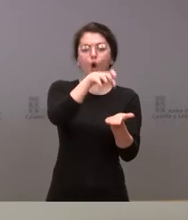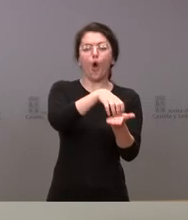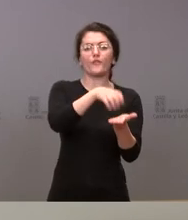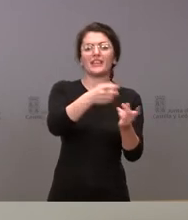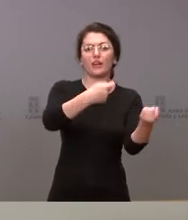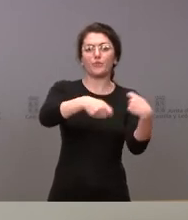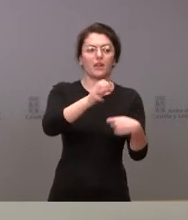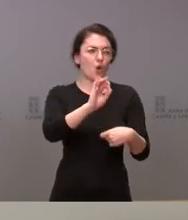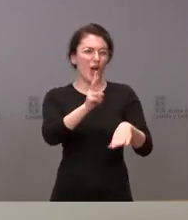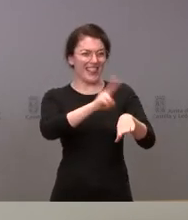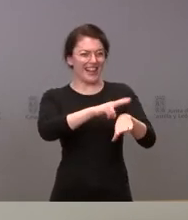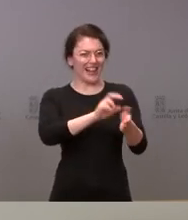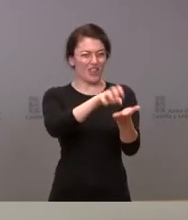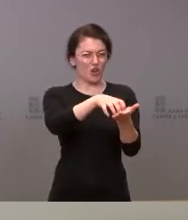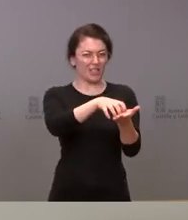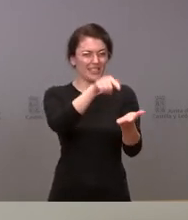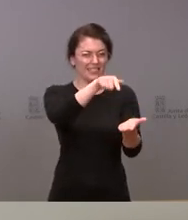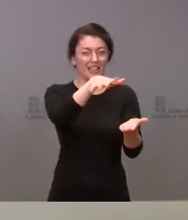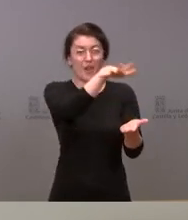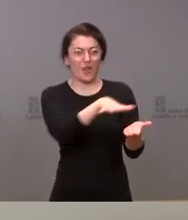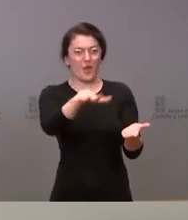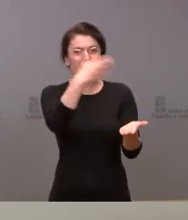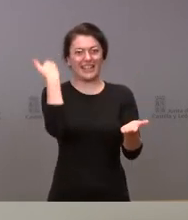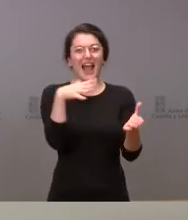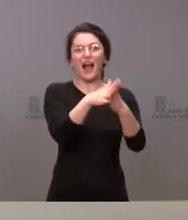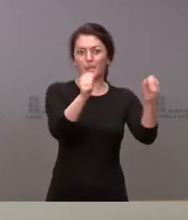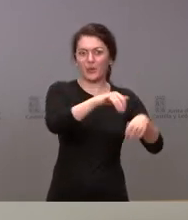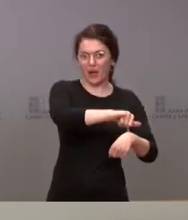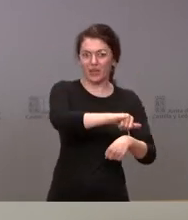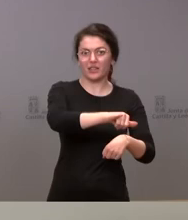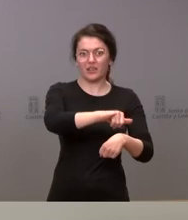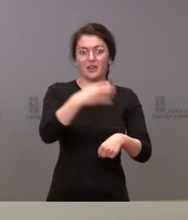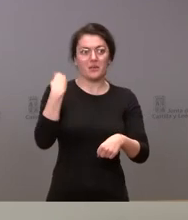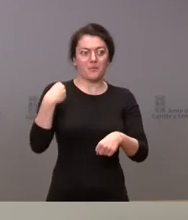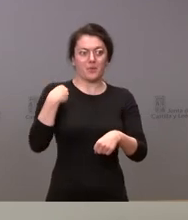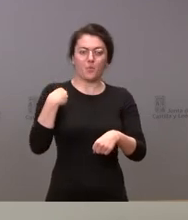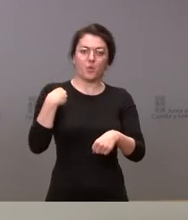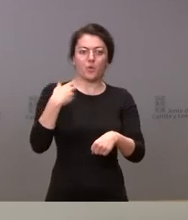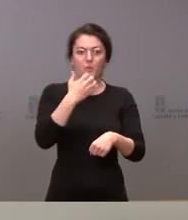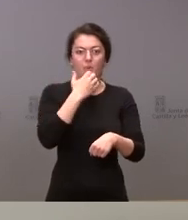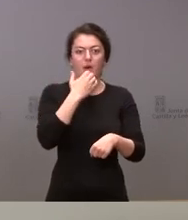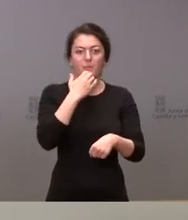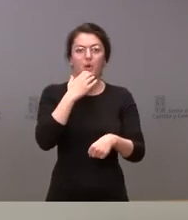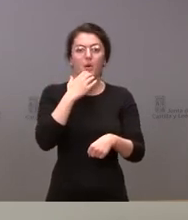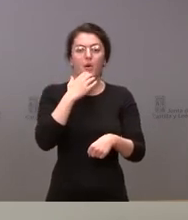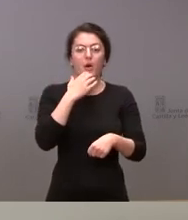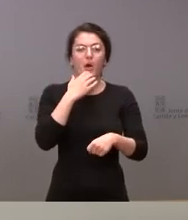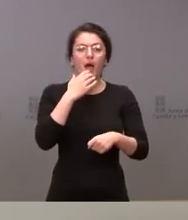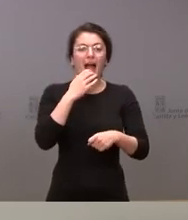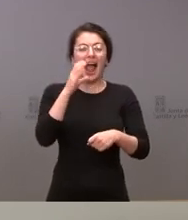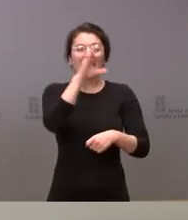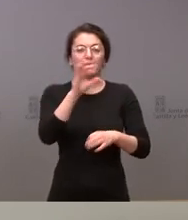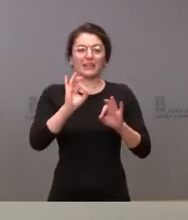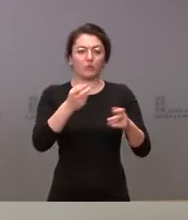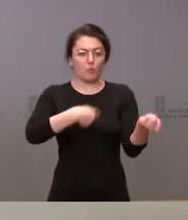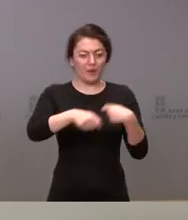delegaciones en espacios a los que llegamos a acuerdo que básicamente son de las cámaras de comercio o de ICEX España en otros